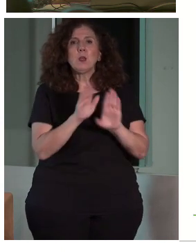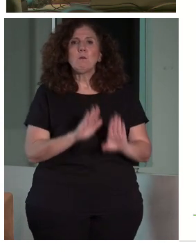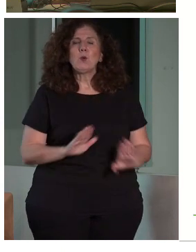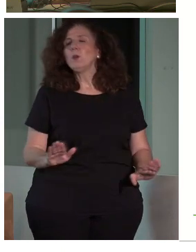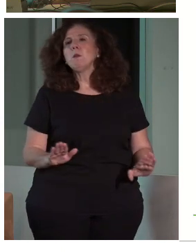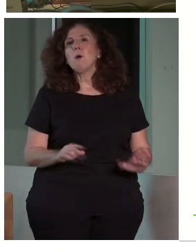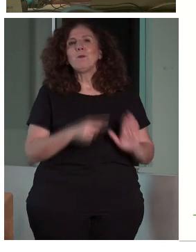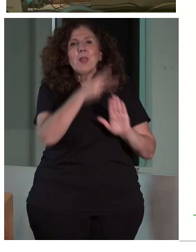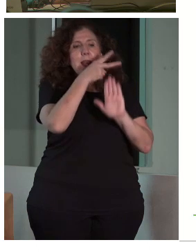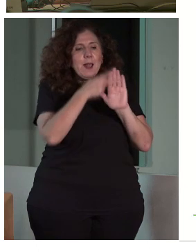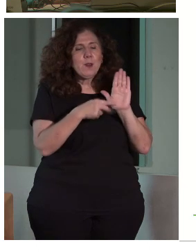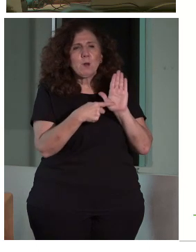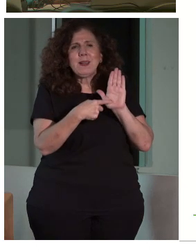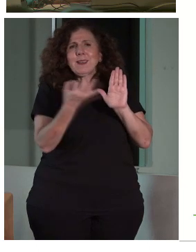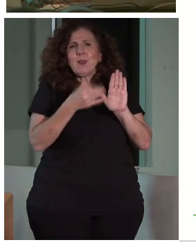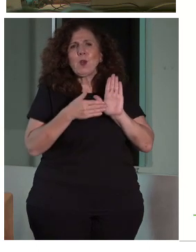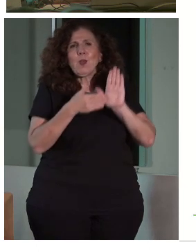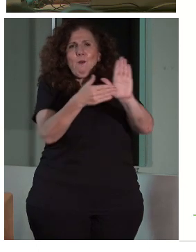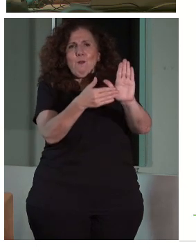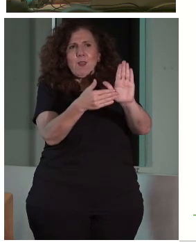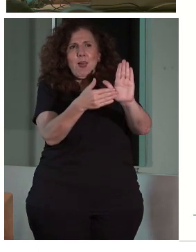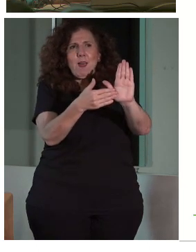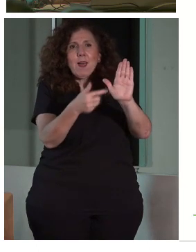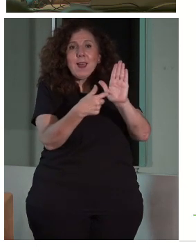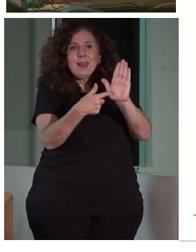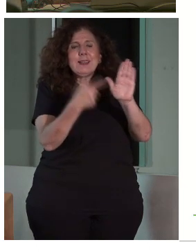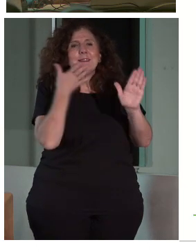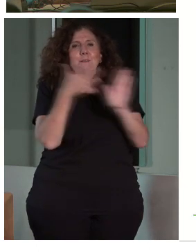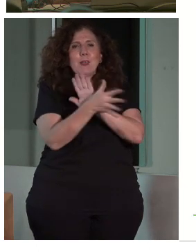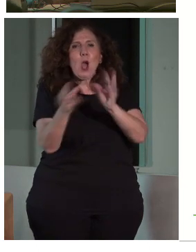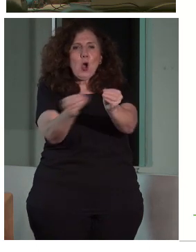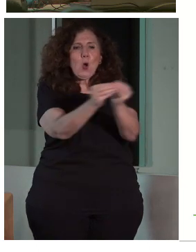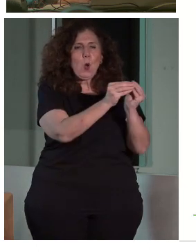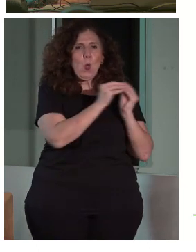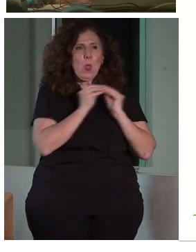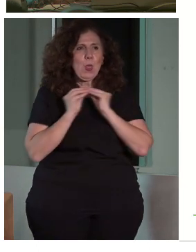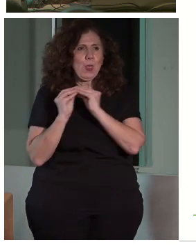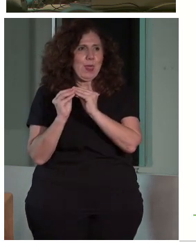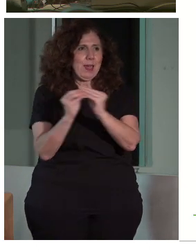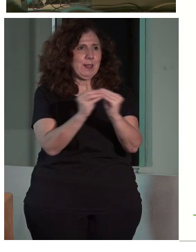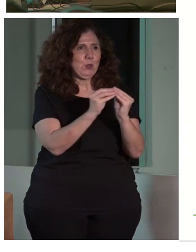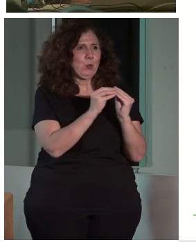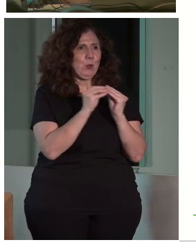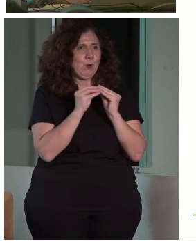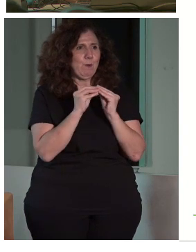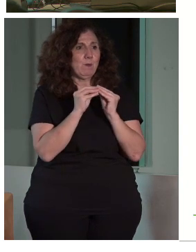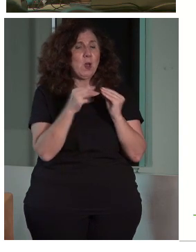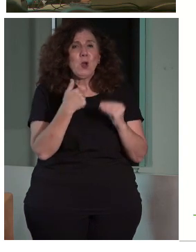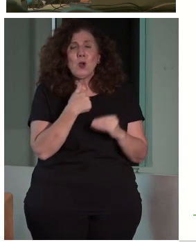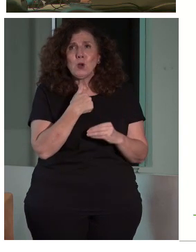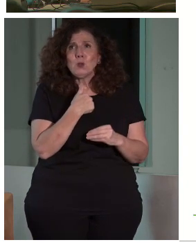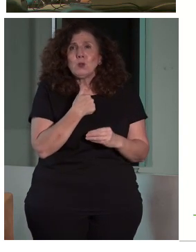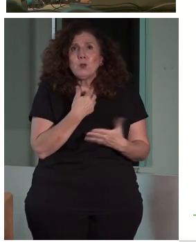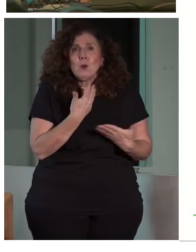ofrece un estándar es que ofrece consenso. Es decir, yo puedo ponerme a escribir